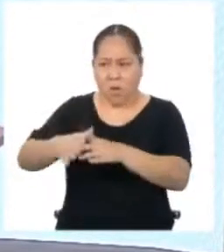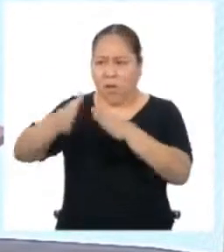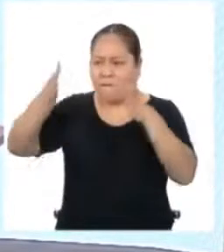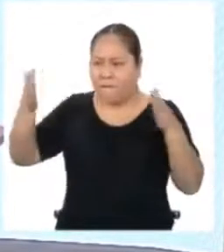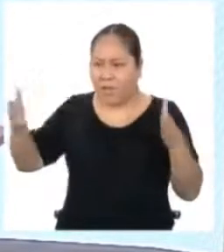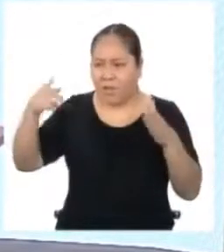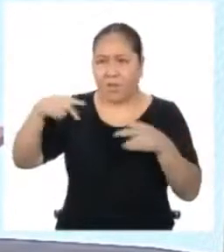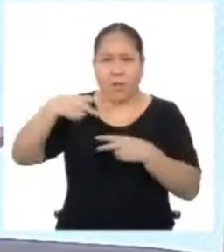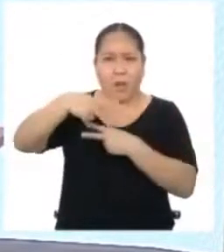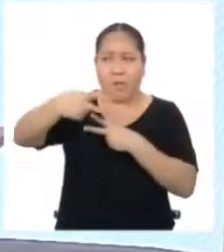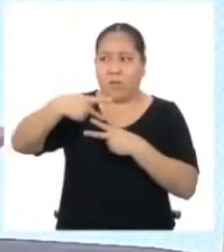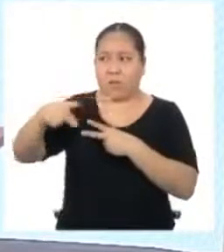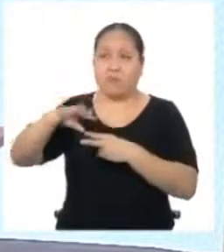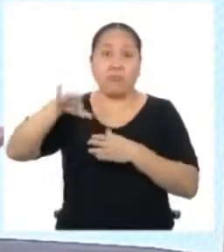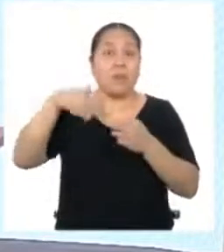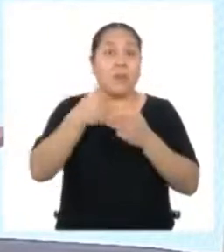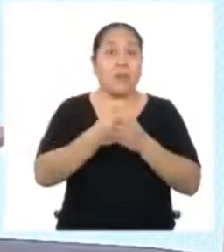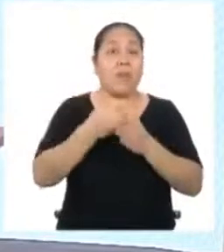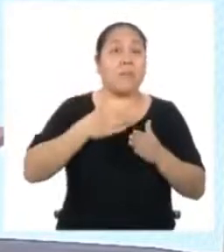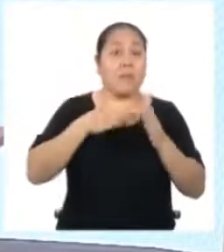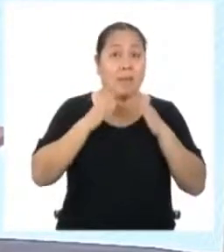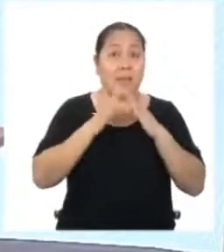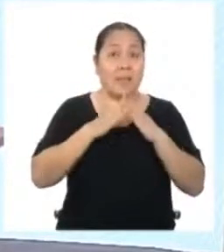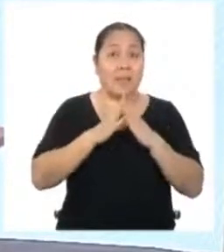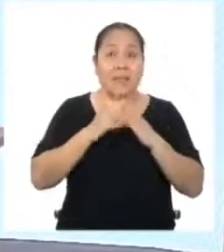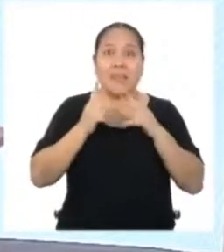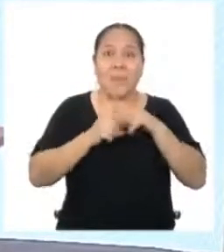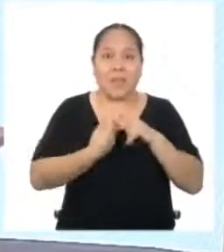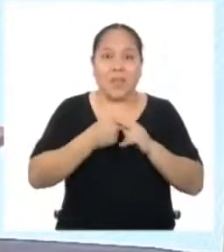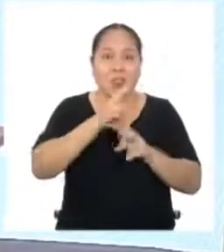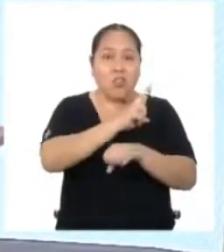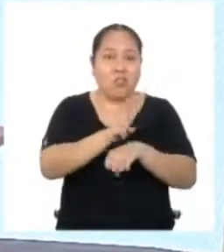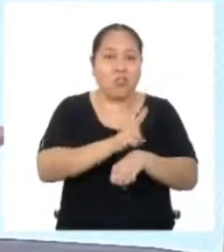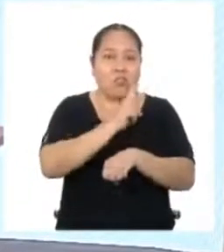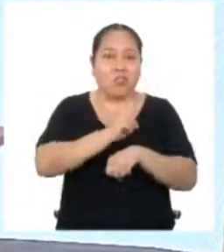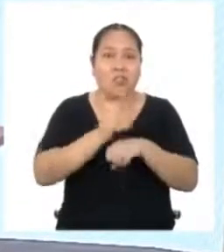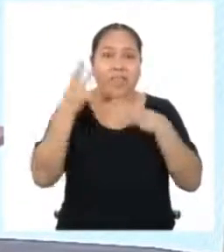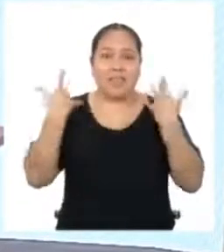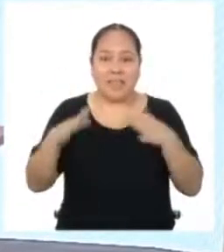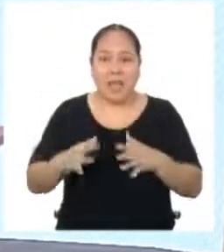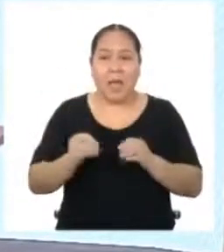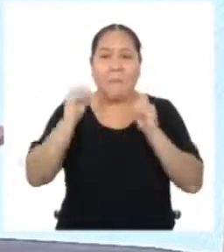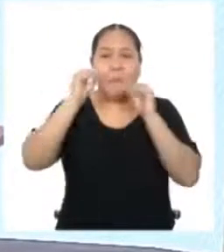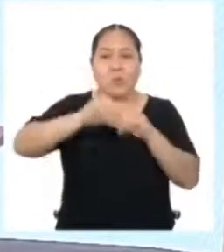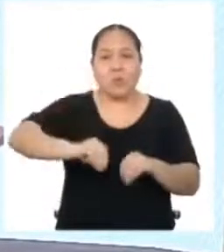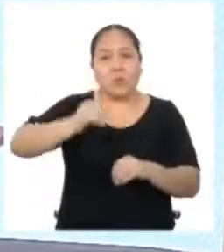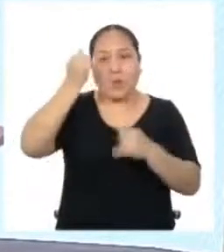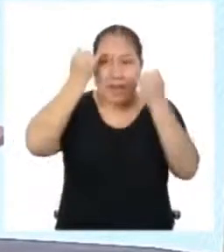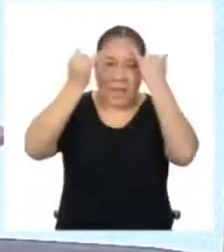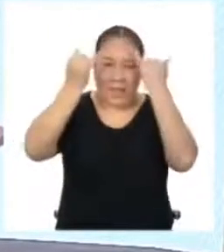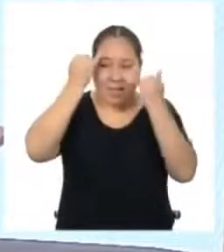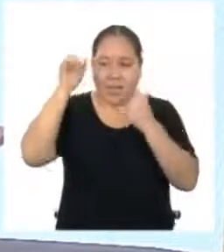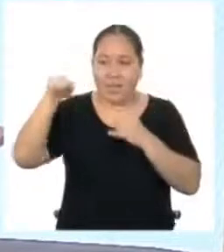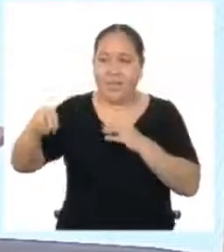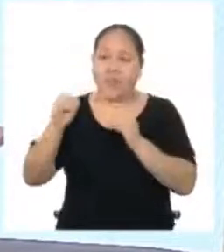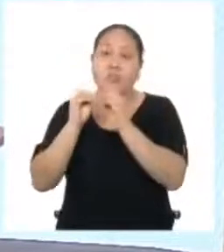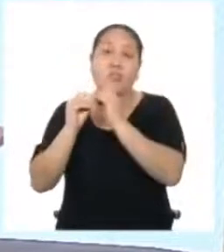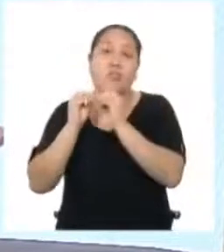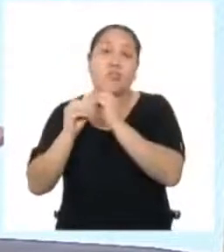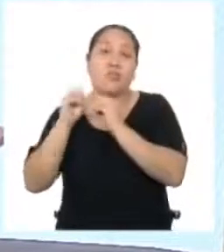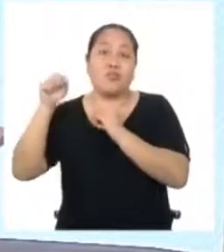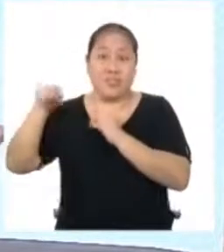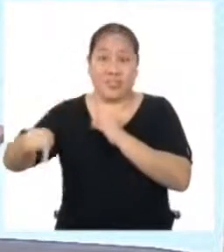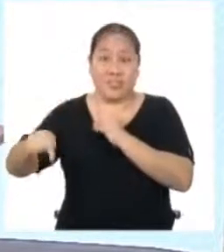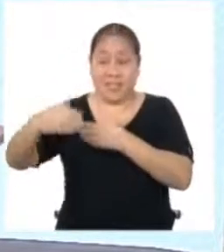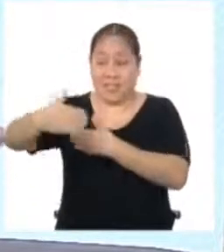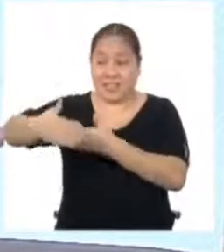distrito Llegué a mi casa y me puse las pilas En dos horas ya tenía armada una propuesta de rehabilitación de la cancha Y se la envía al